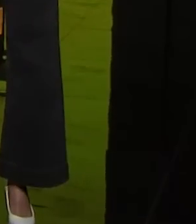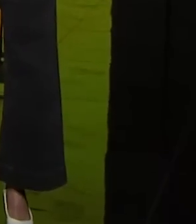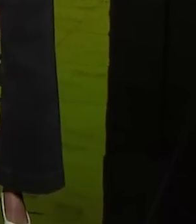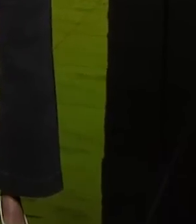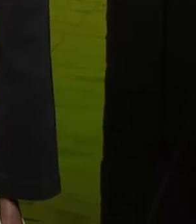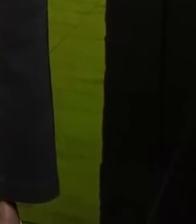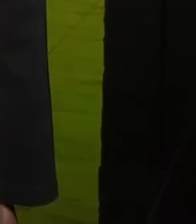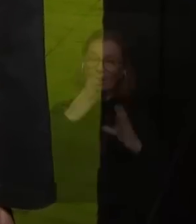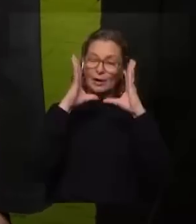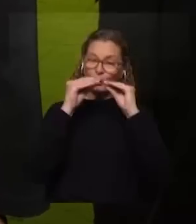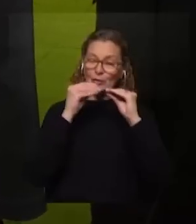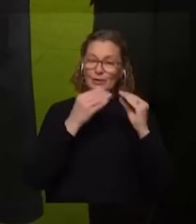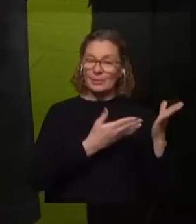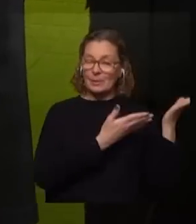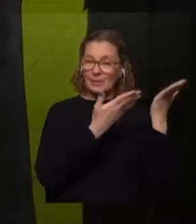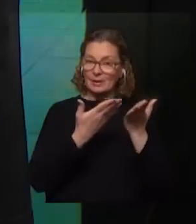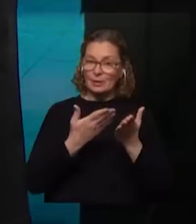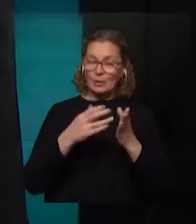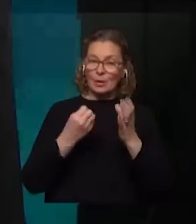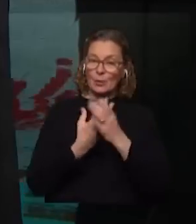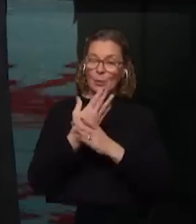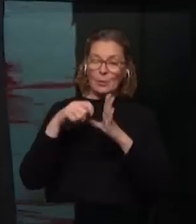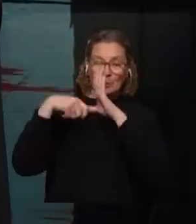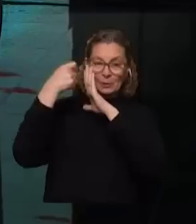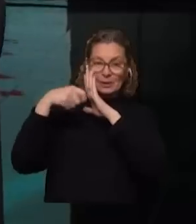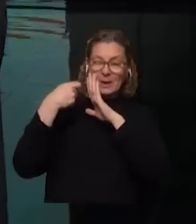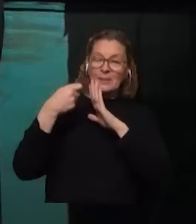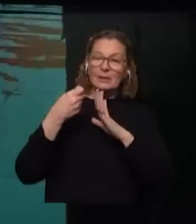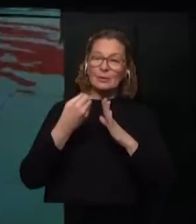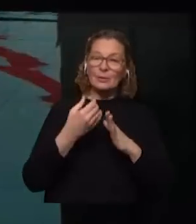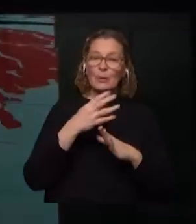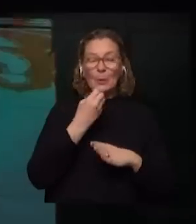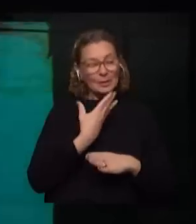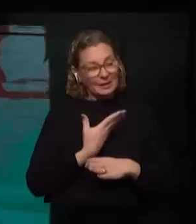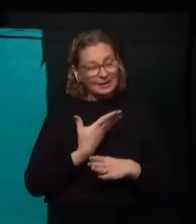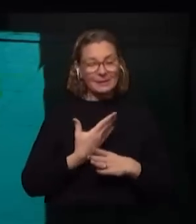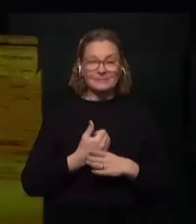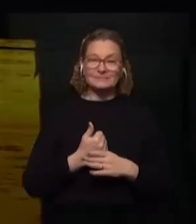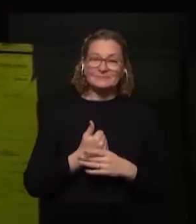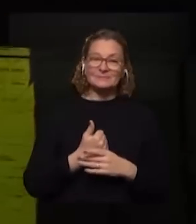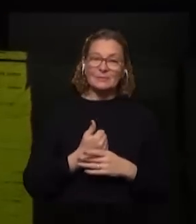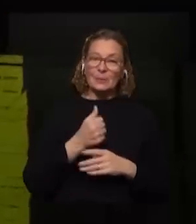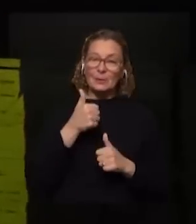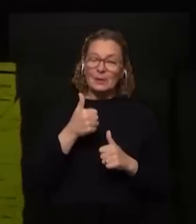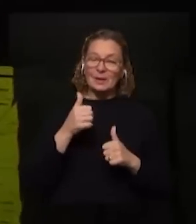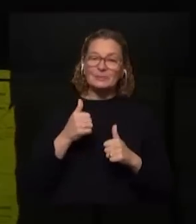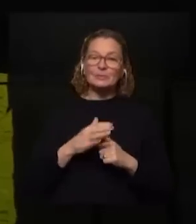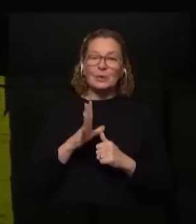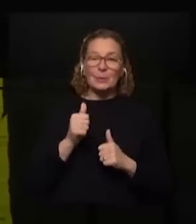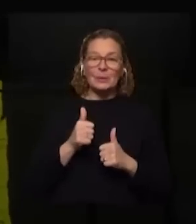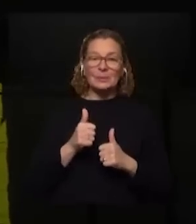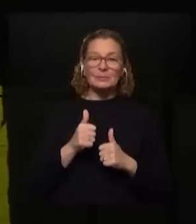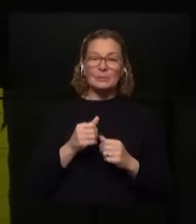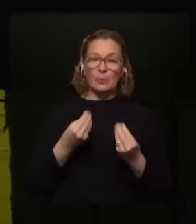Muy pero muy buenas noches, bienvenidos, bienvenidas a este nuevo programa de La Letra Chica. Jorge Temponi, ¿cómo estás? Maite Sarasola, muy bien, ¿y tú? Muy bien también. Bien,